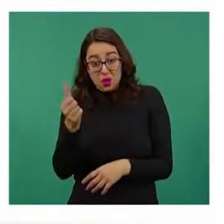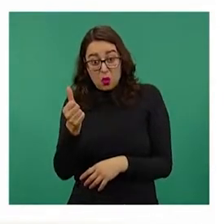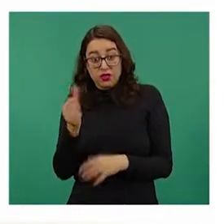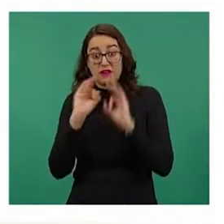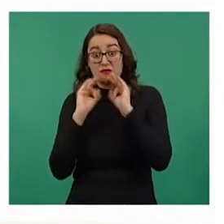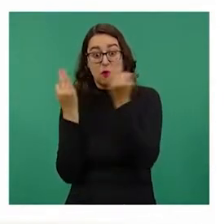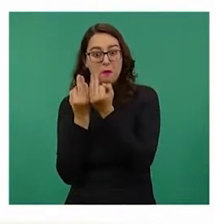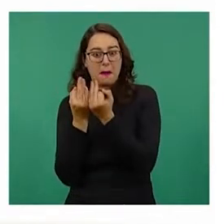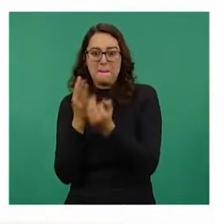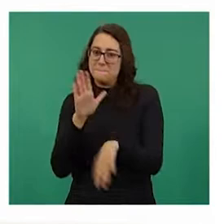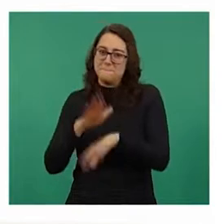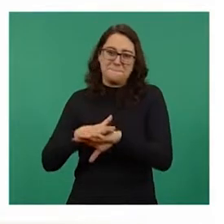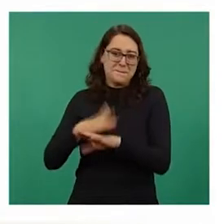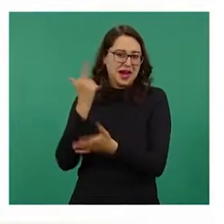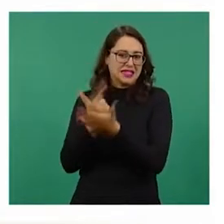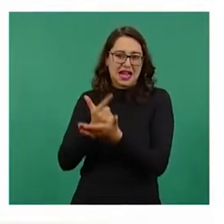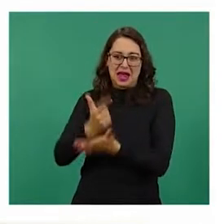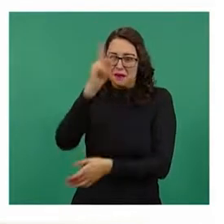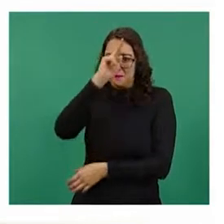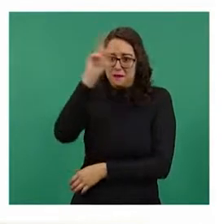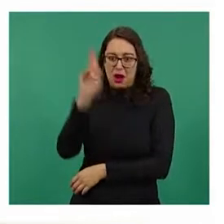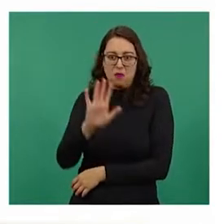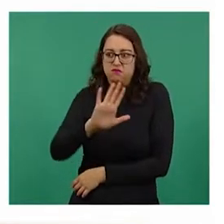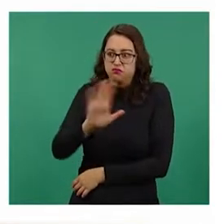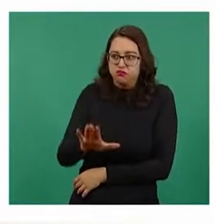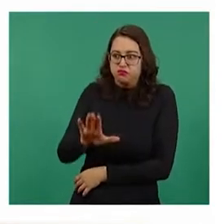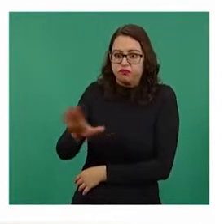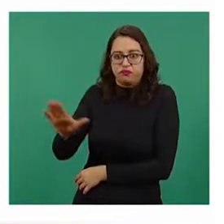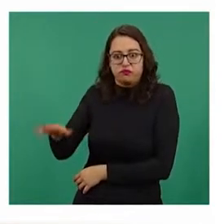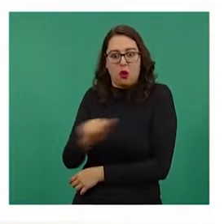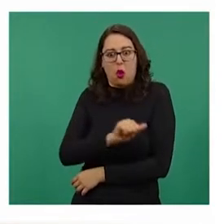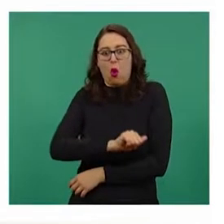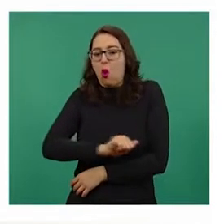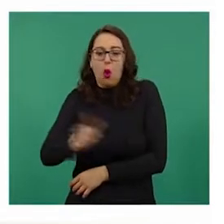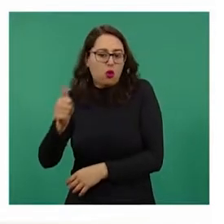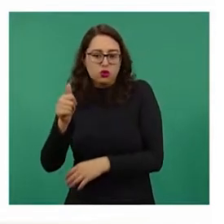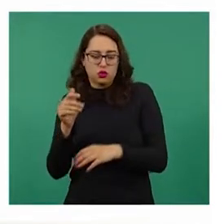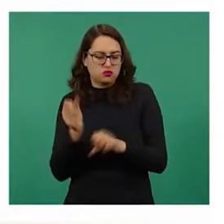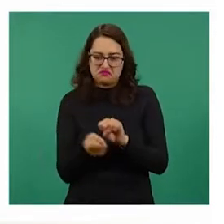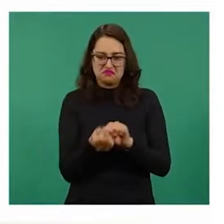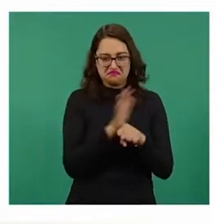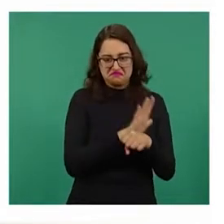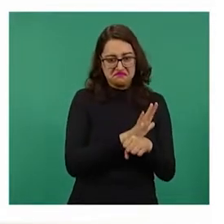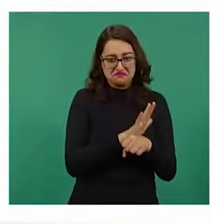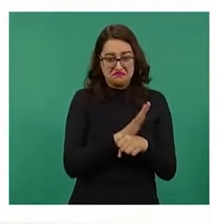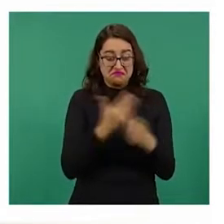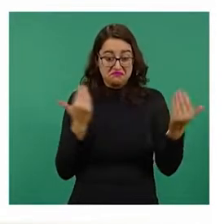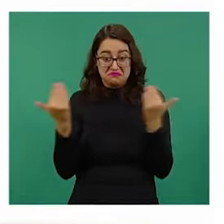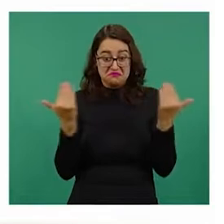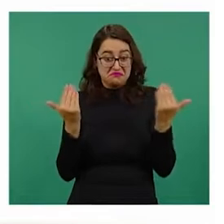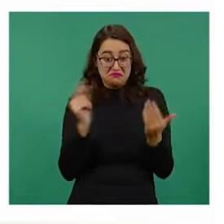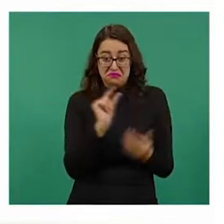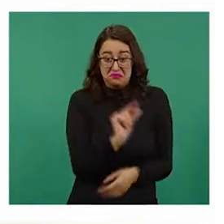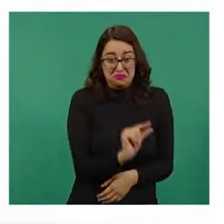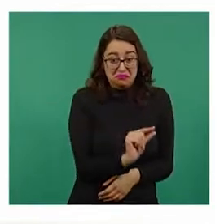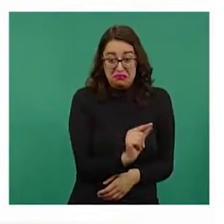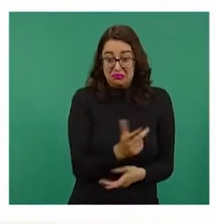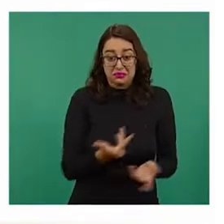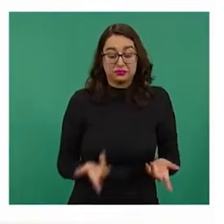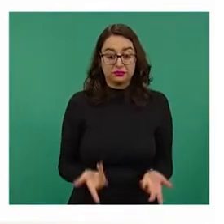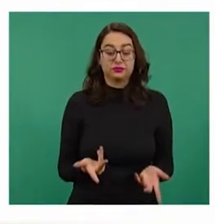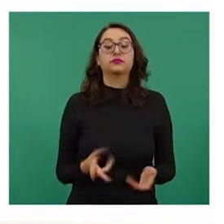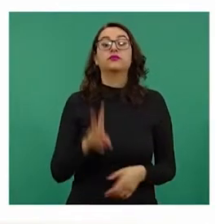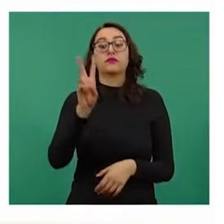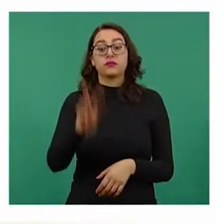por esas otras causas si las comparamos con COVID. Y esto nos muestra que la mortalidad COVID, el riesgo de